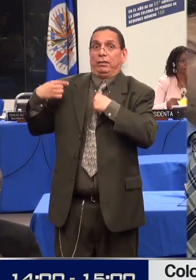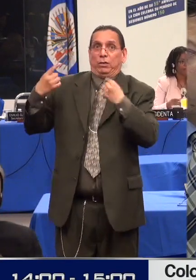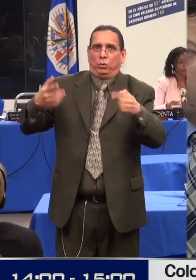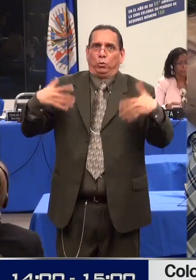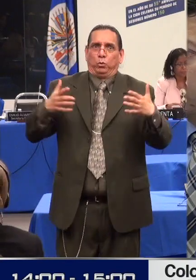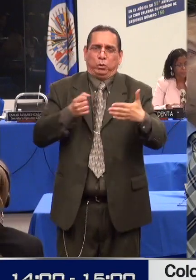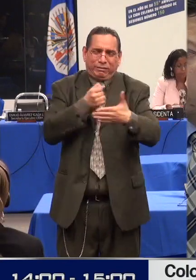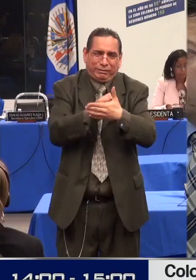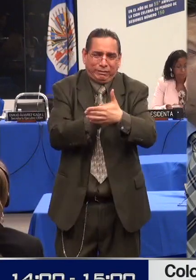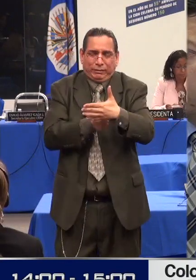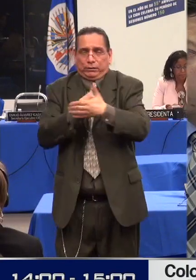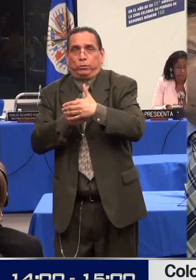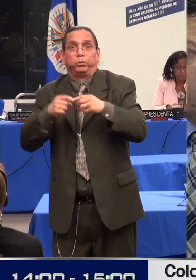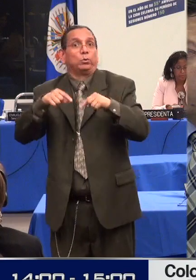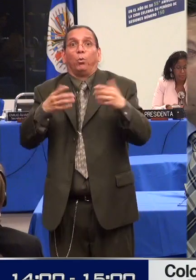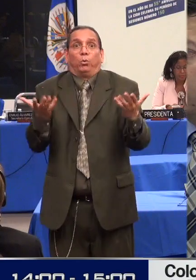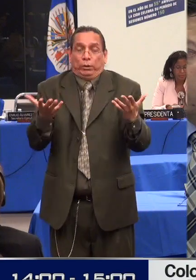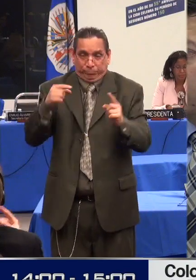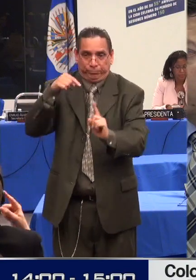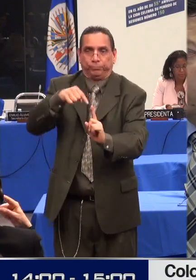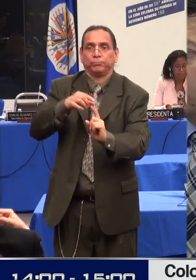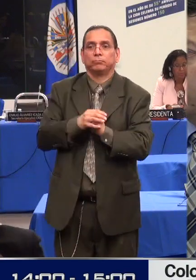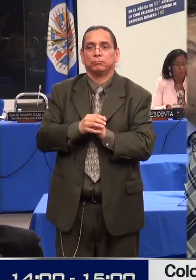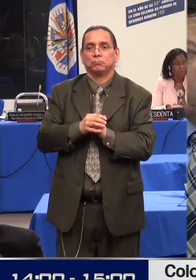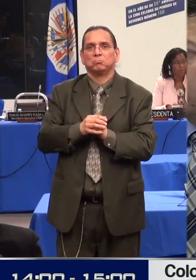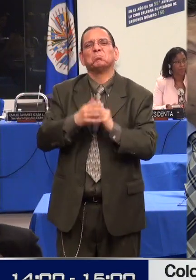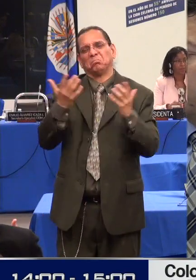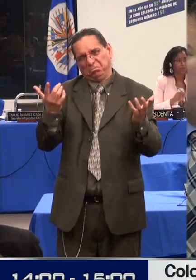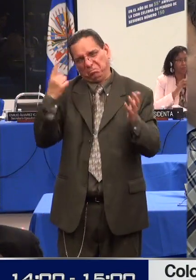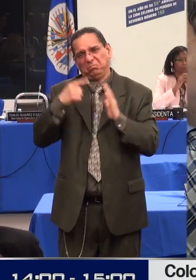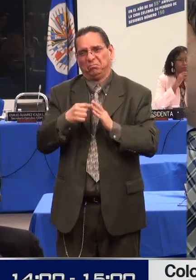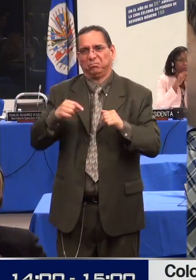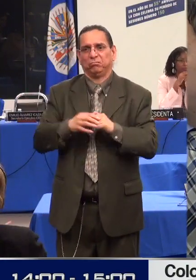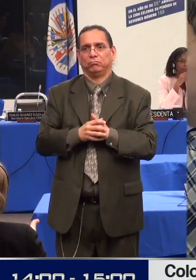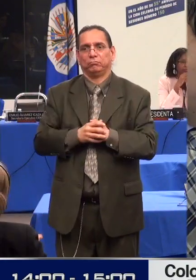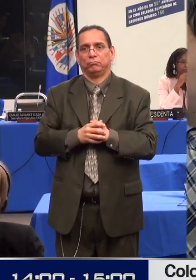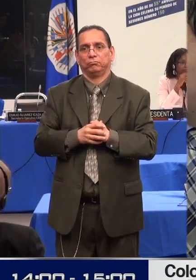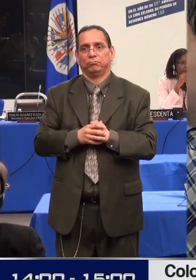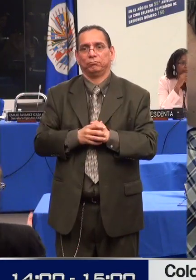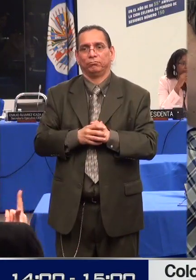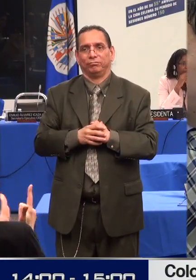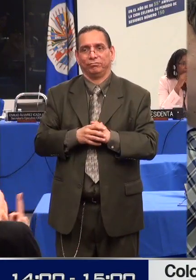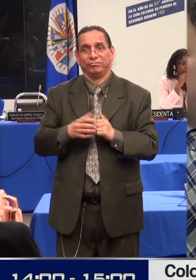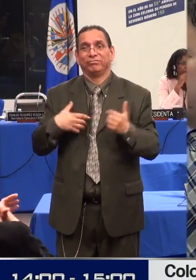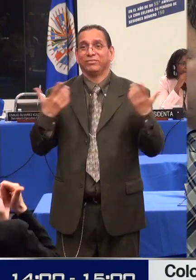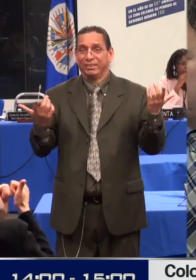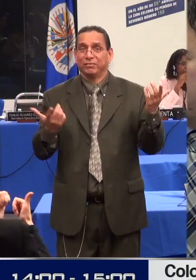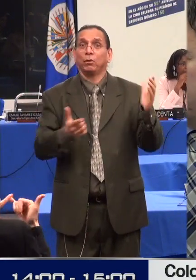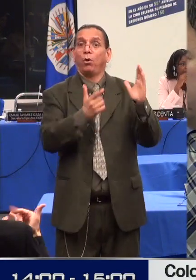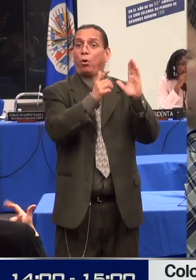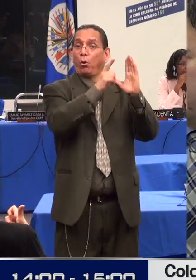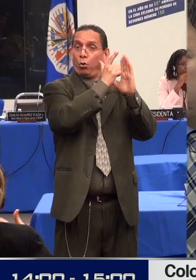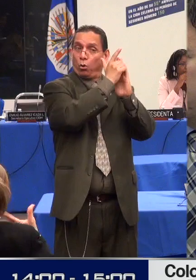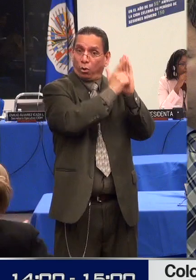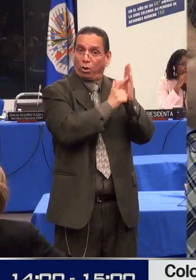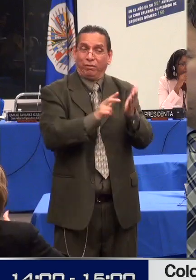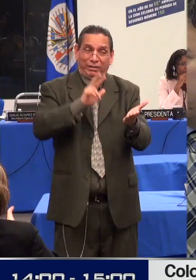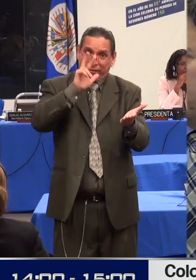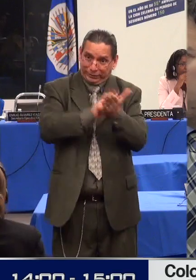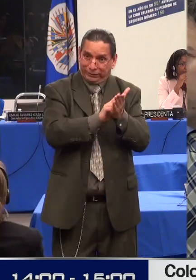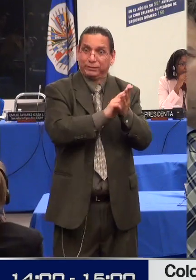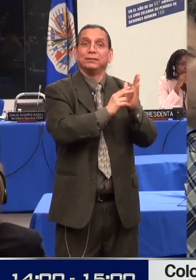reglamentación de la ley estatutaria que incluye, entre otros, el ajuste a la ley 1306 de 2009, desarrollar los lineamientos